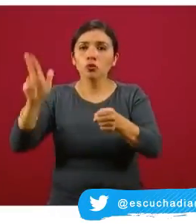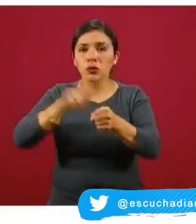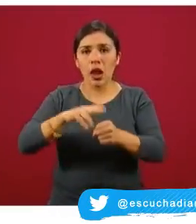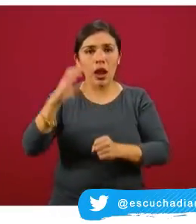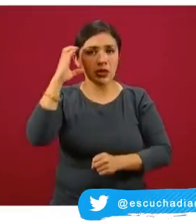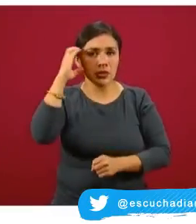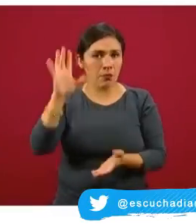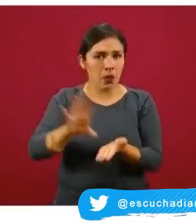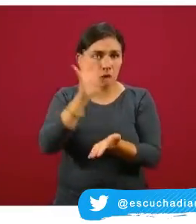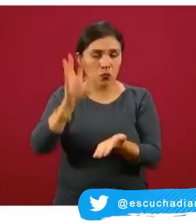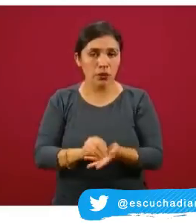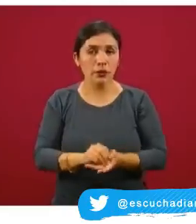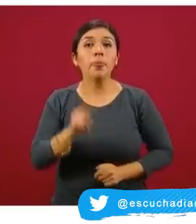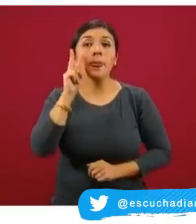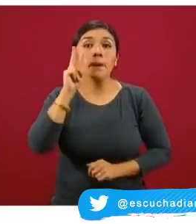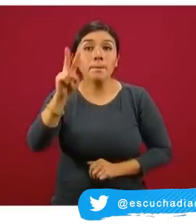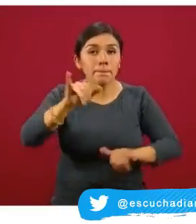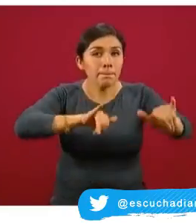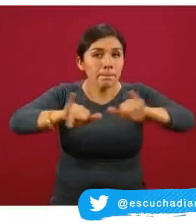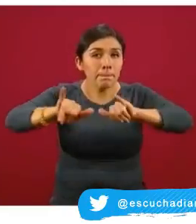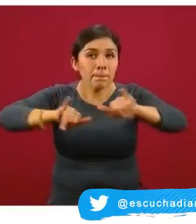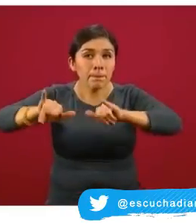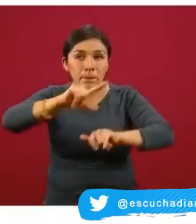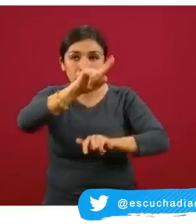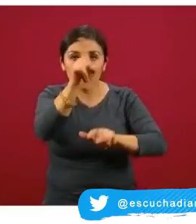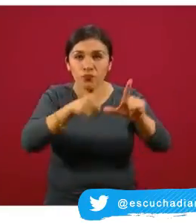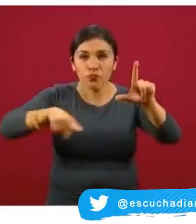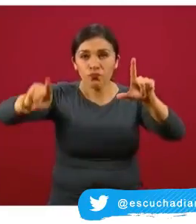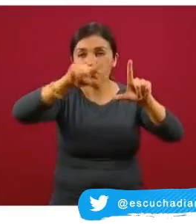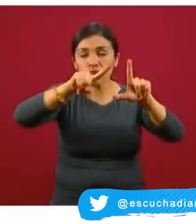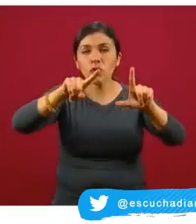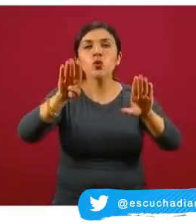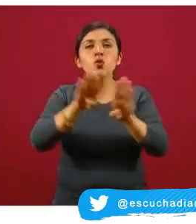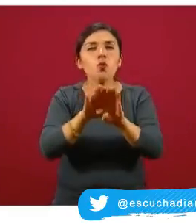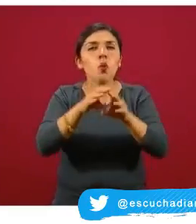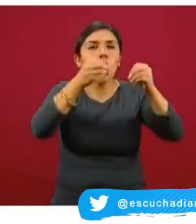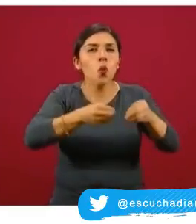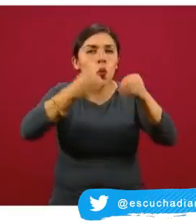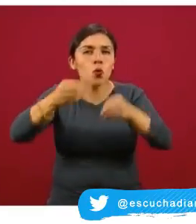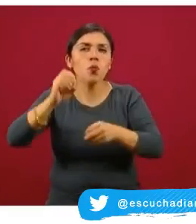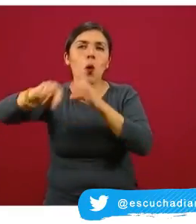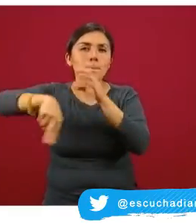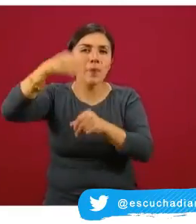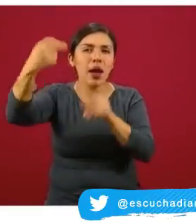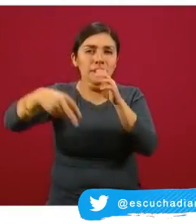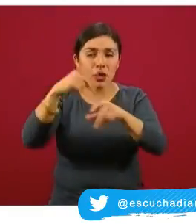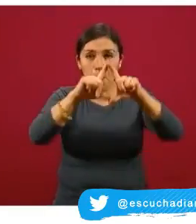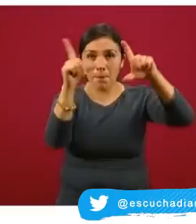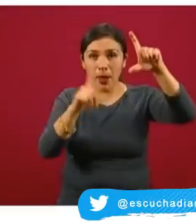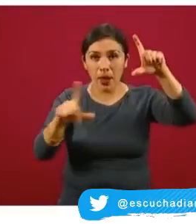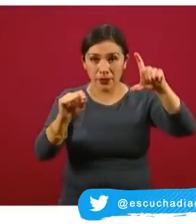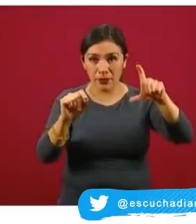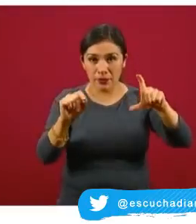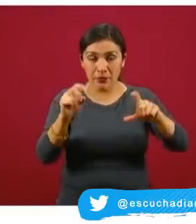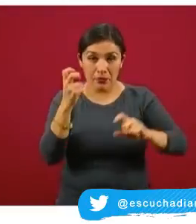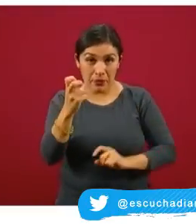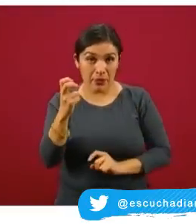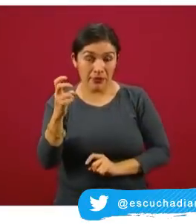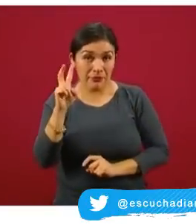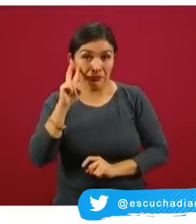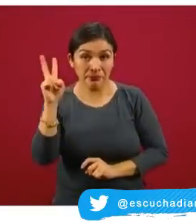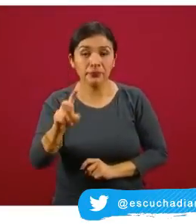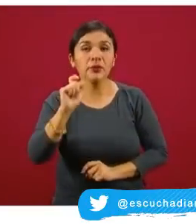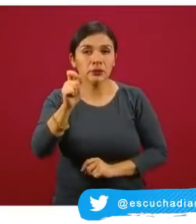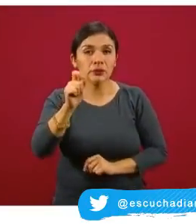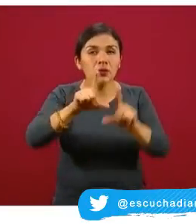generales. Si vemos la distribución de esta ocupación o disponibilidad en el territorio nacional, que es la siguiente diapositiva,